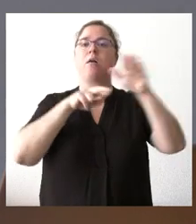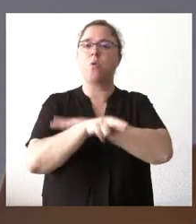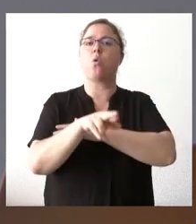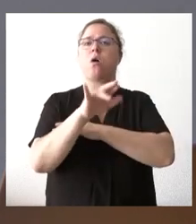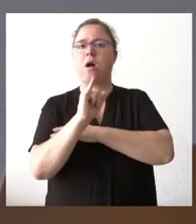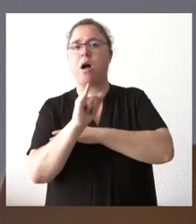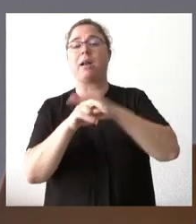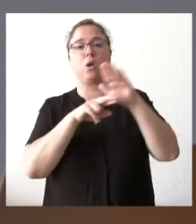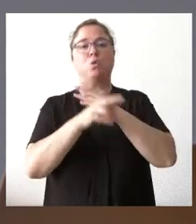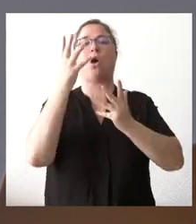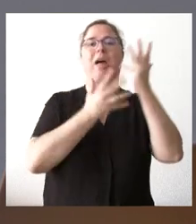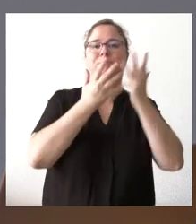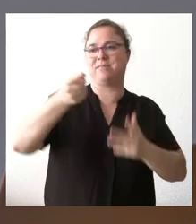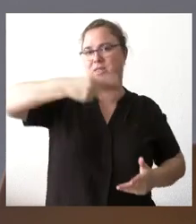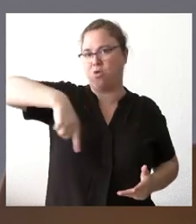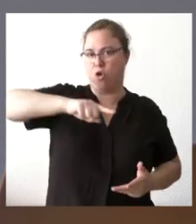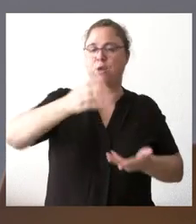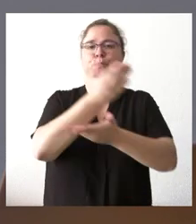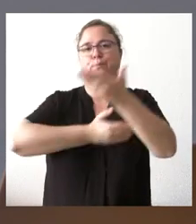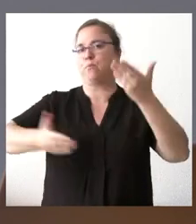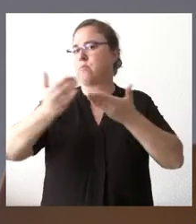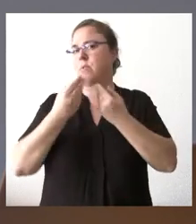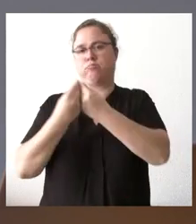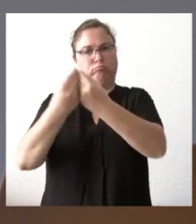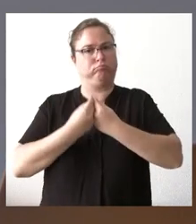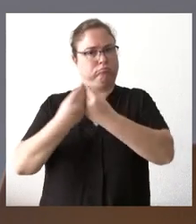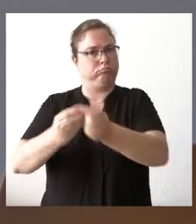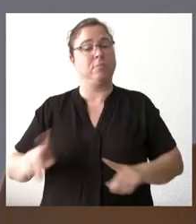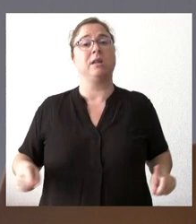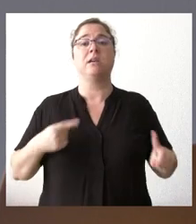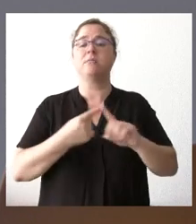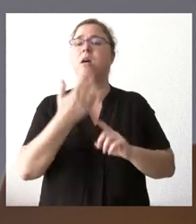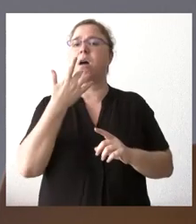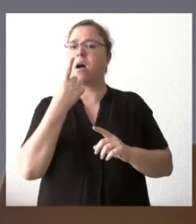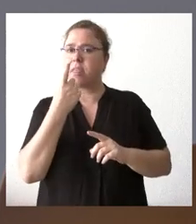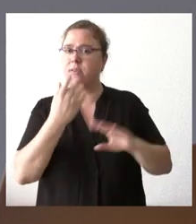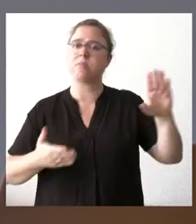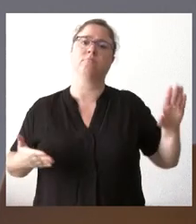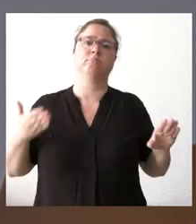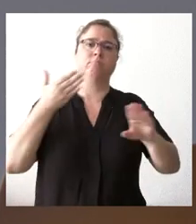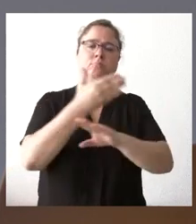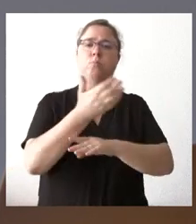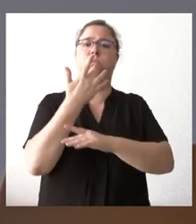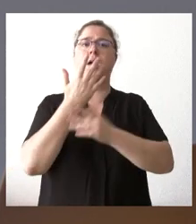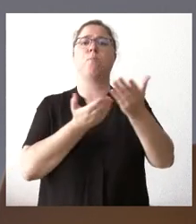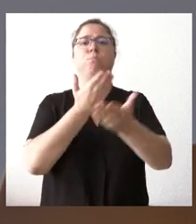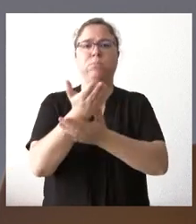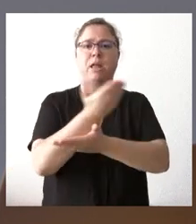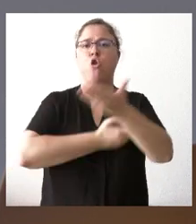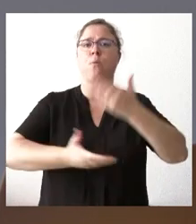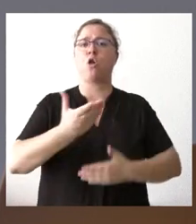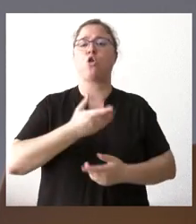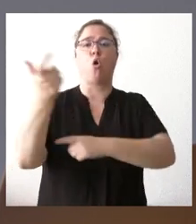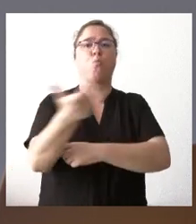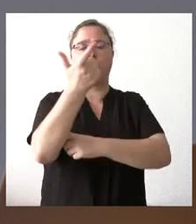administraciones que actúan conjuntamente de forma mutua y si hay que acudir efectivamente a la intervención de bomberos